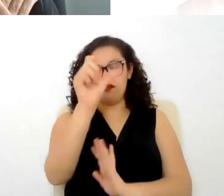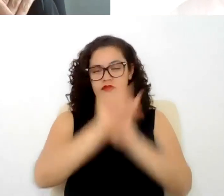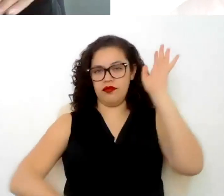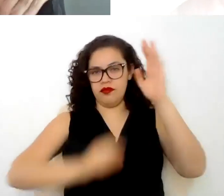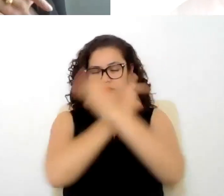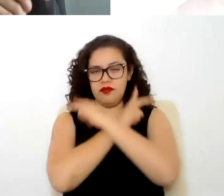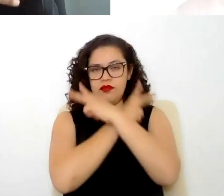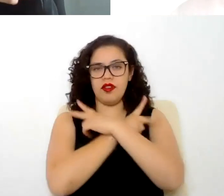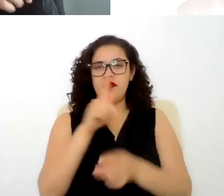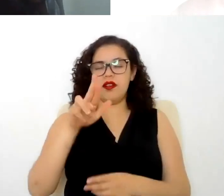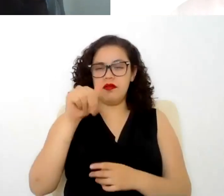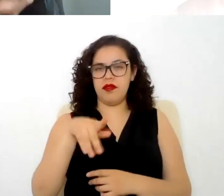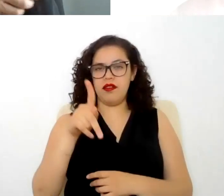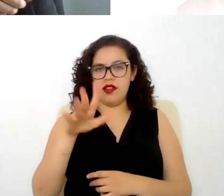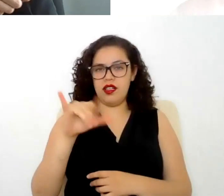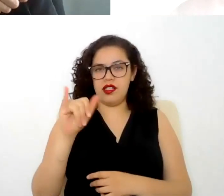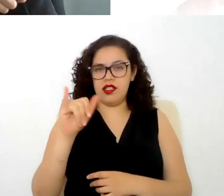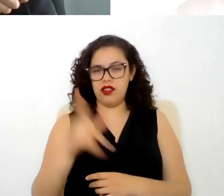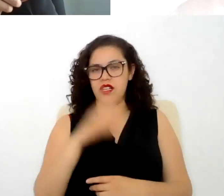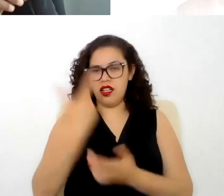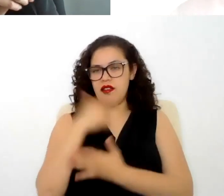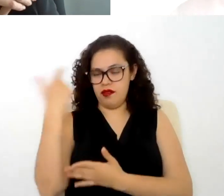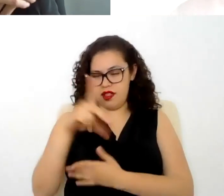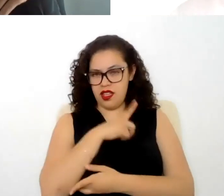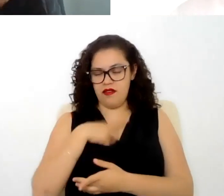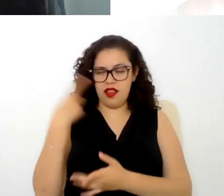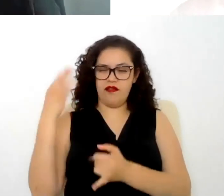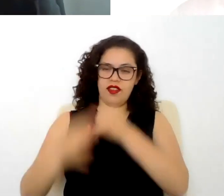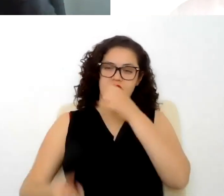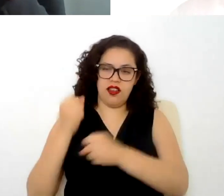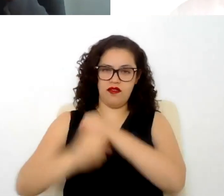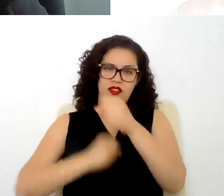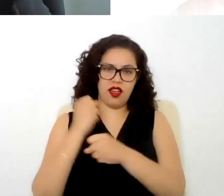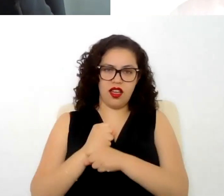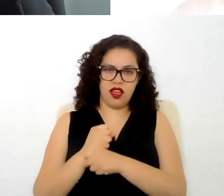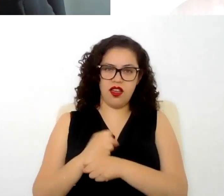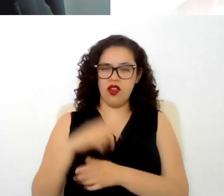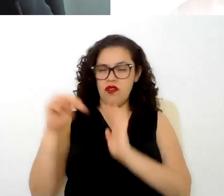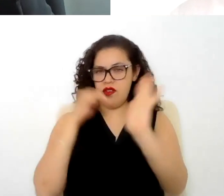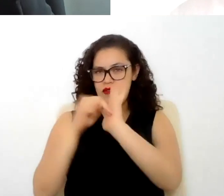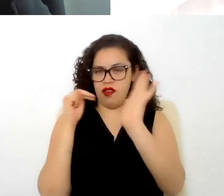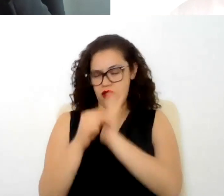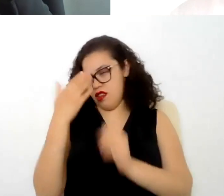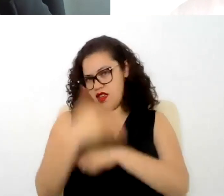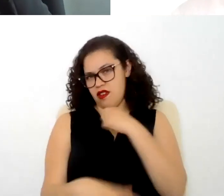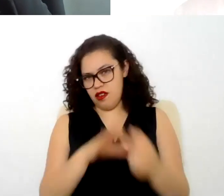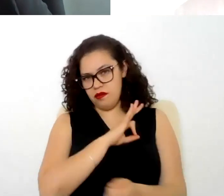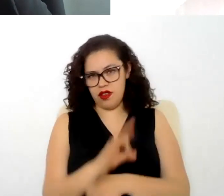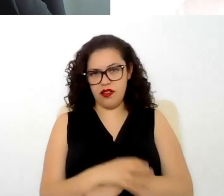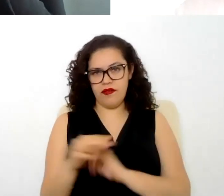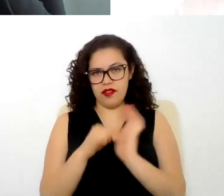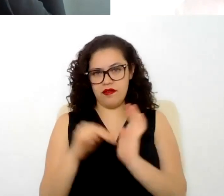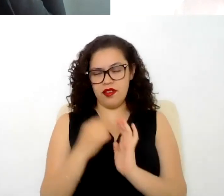vacacional aguinaldo se le tiene que pagar y pues que firme los documentos de terminación y eso sería